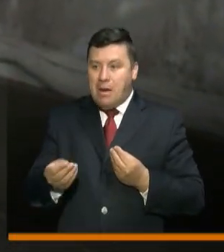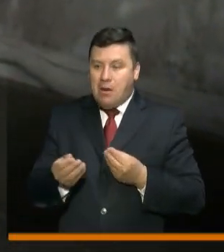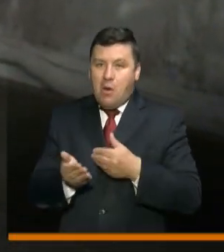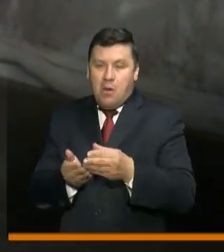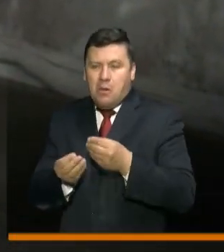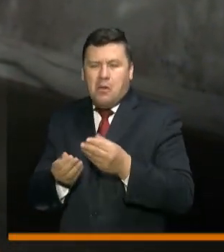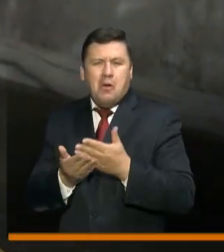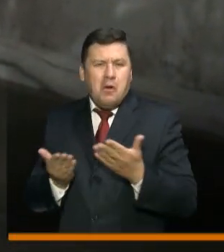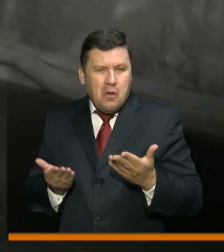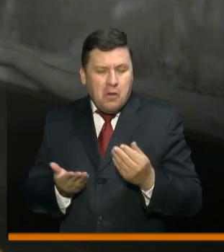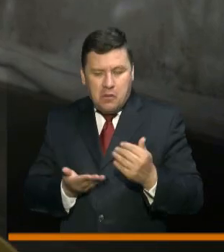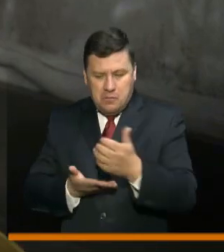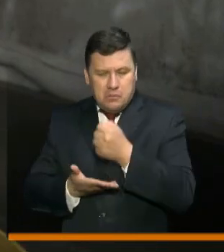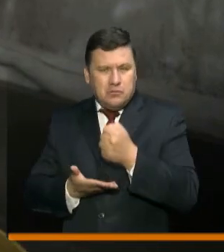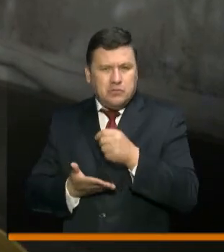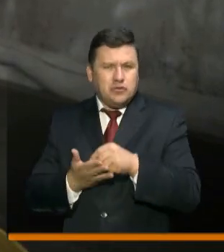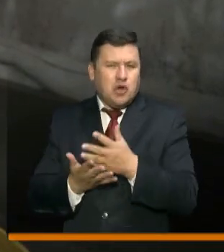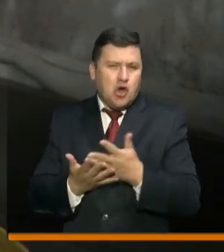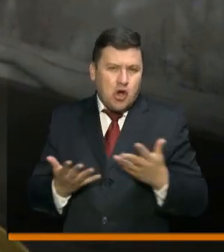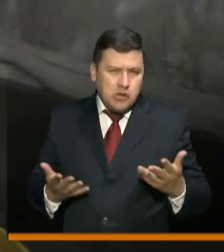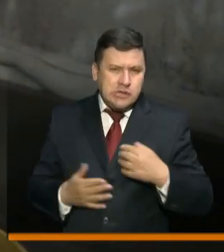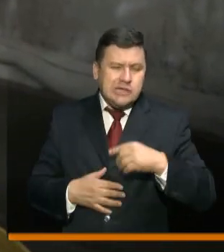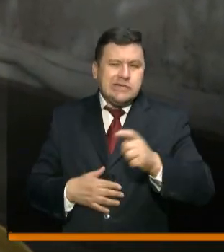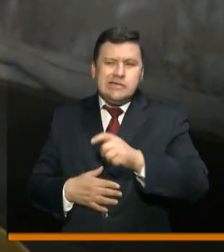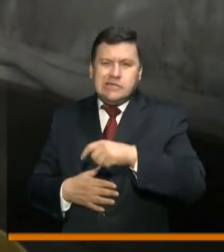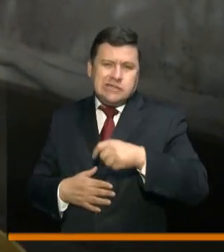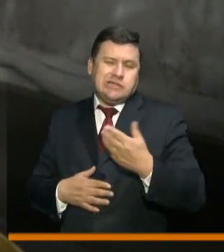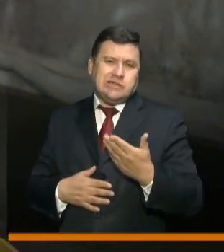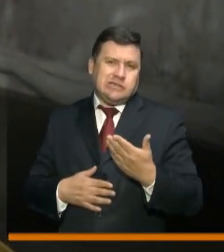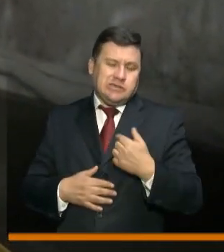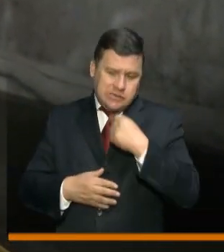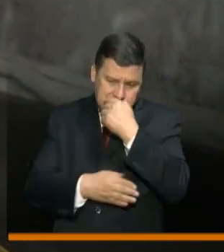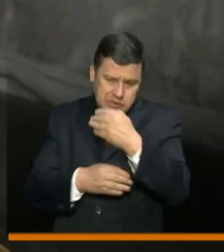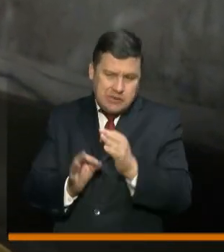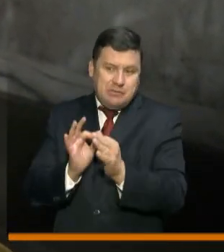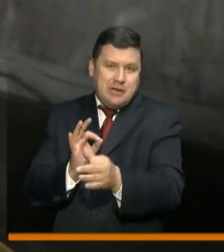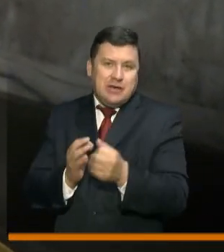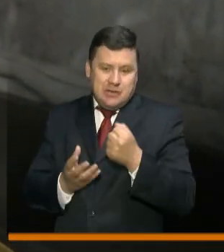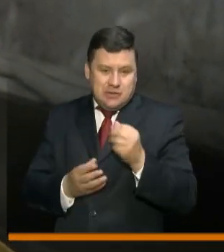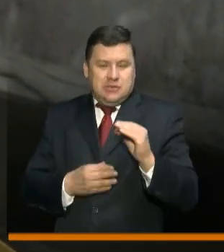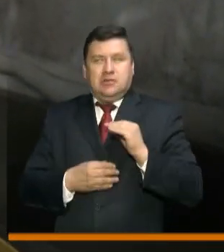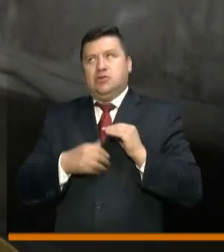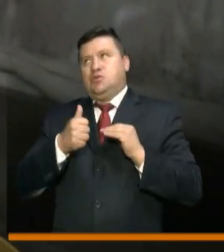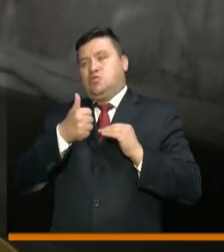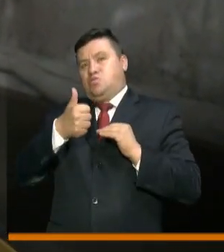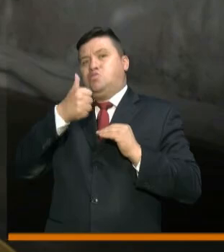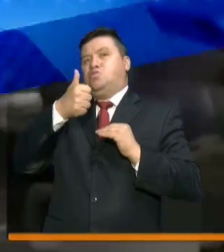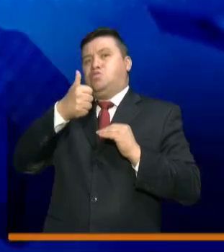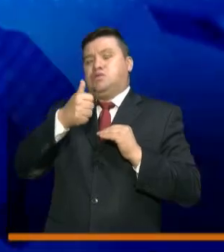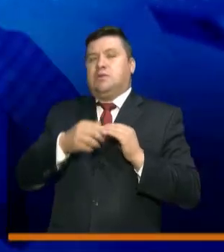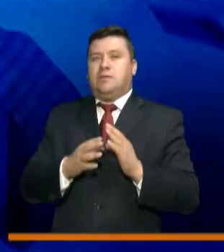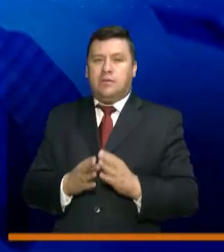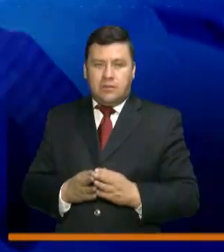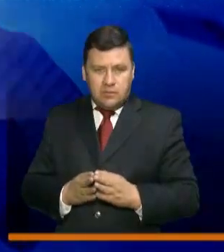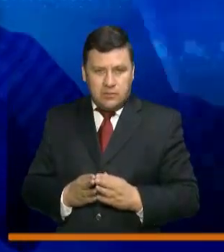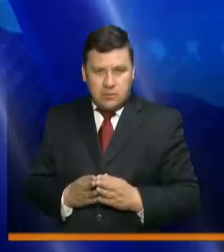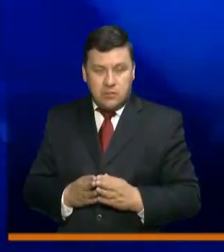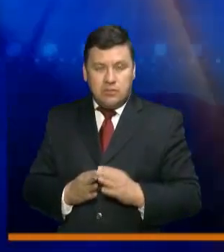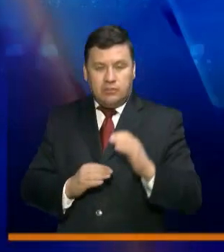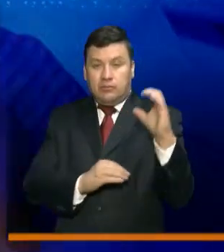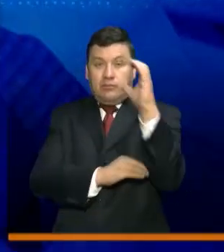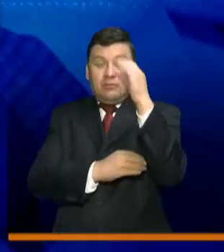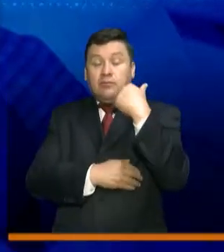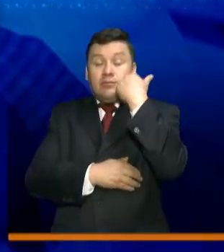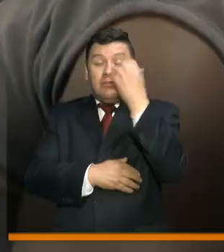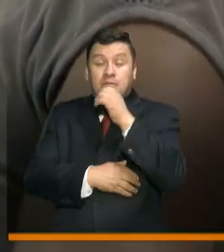ese recurso en cosas que necesitan nuestros niños. Entonces me parece muy buena esa opción. Colombia